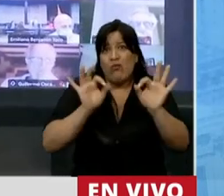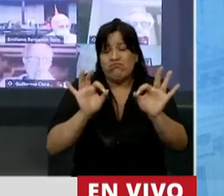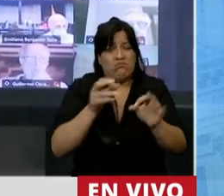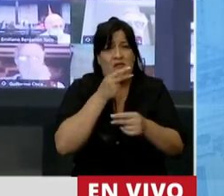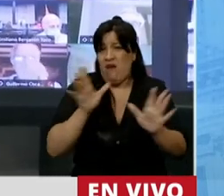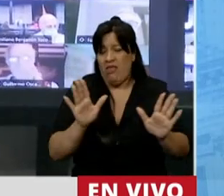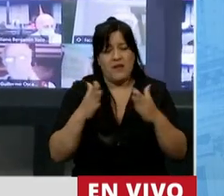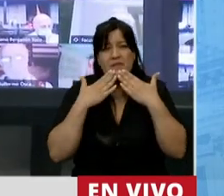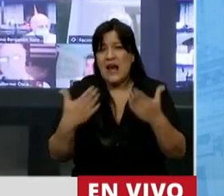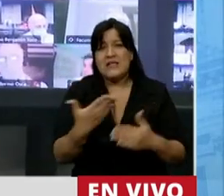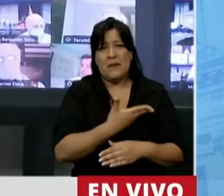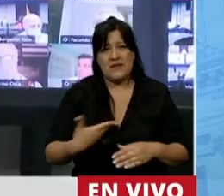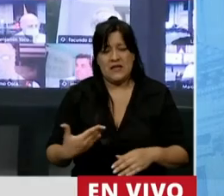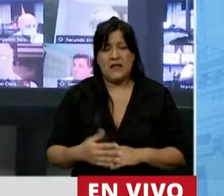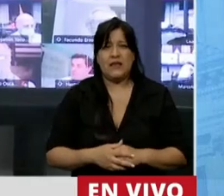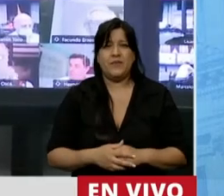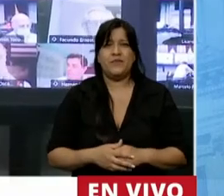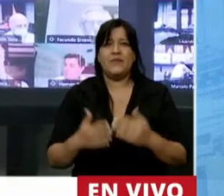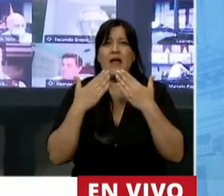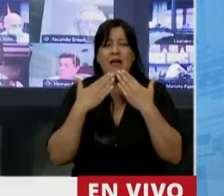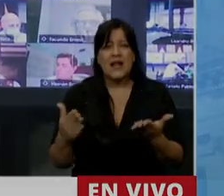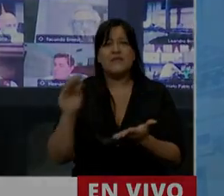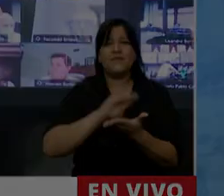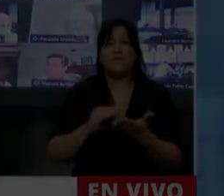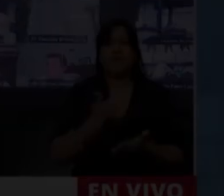nada. Gracias, señor presidente. Muchas gracias, diputada Fregonés.